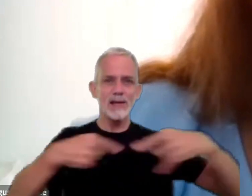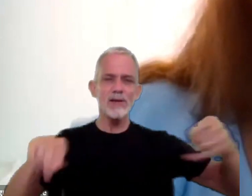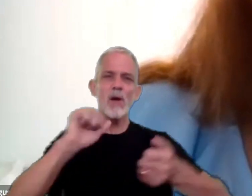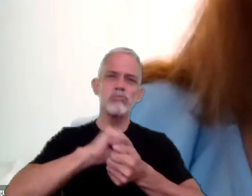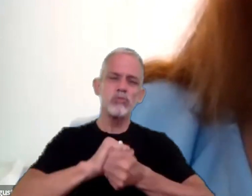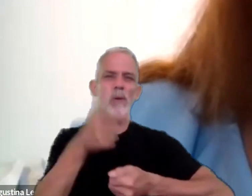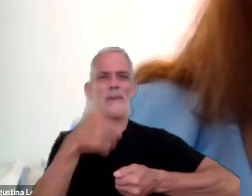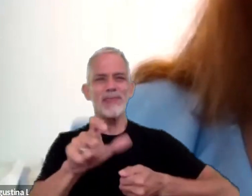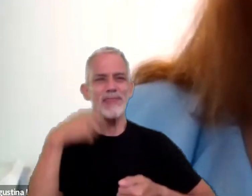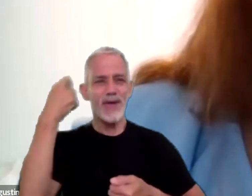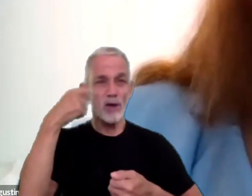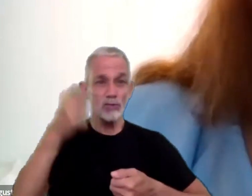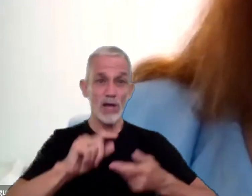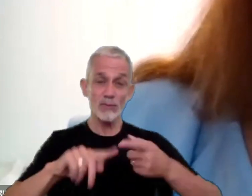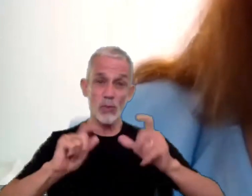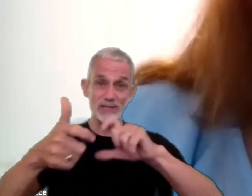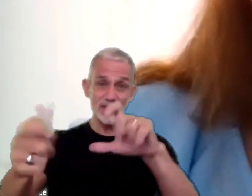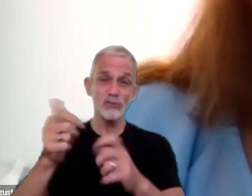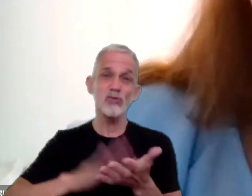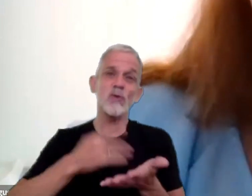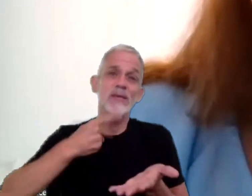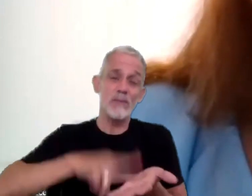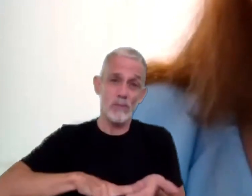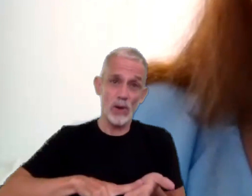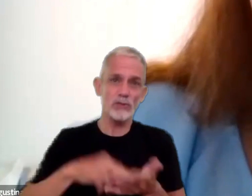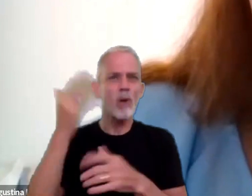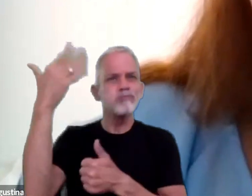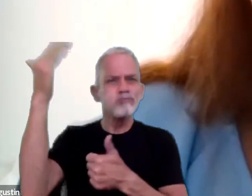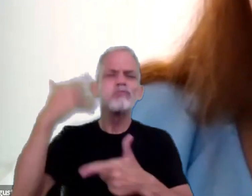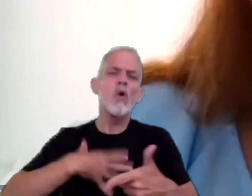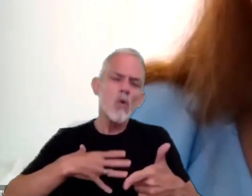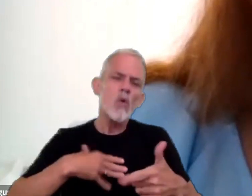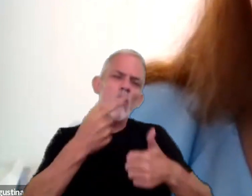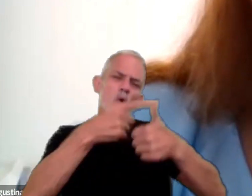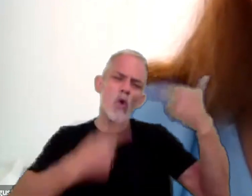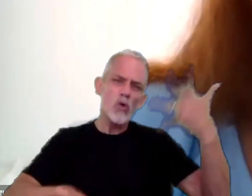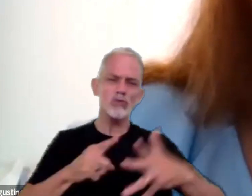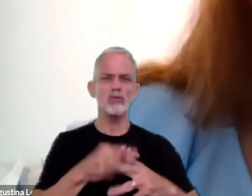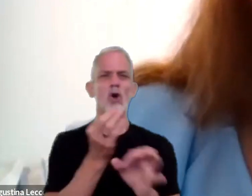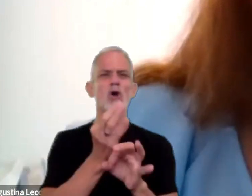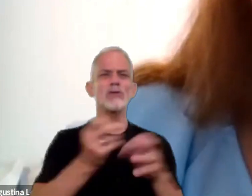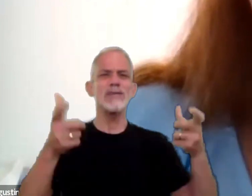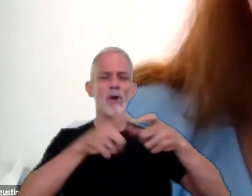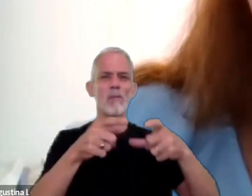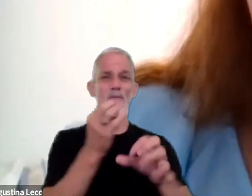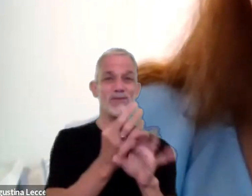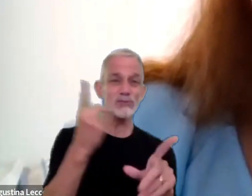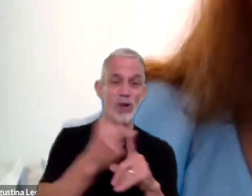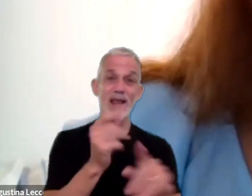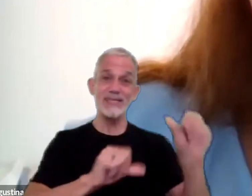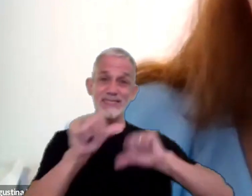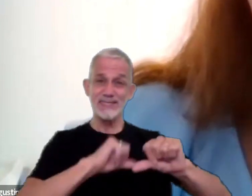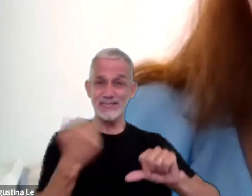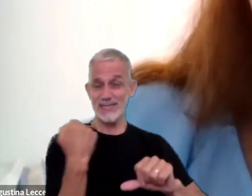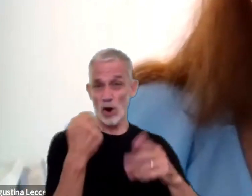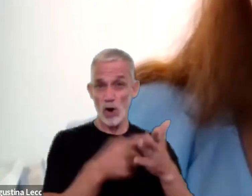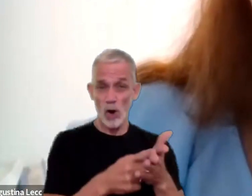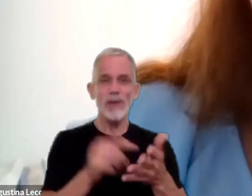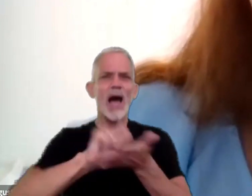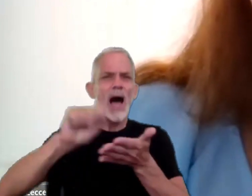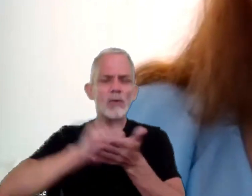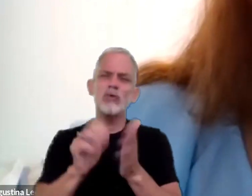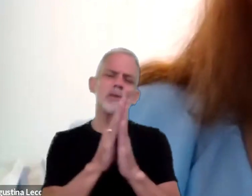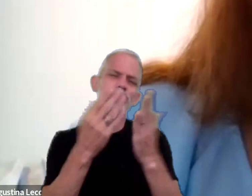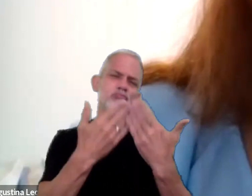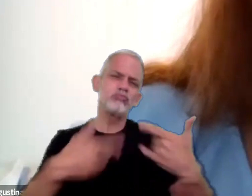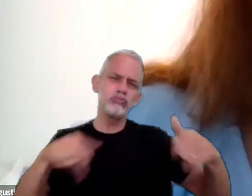de videos y actualización impositiva, disertante en cursos de especialización en consejos profesionales en ciencias económicas, autora de diversos